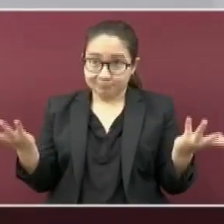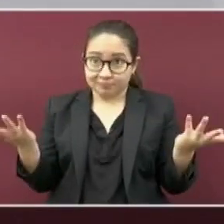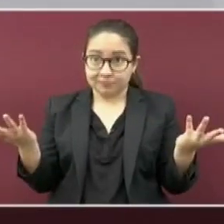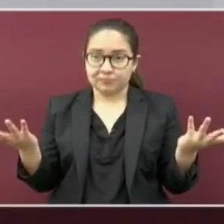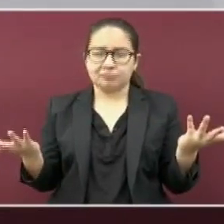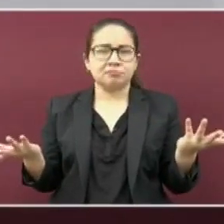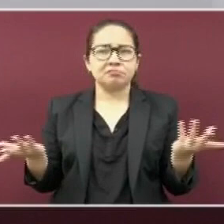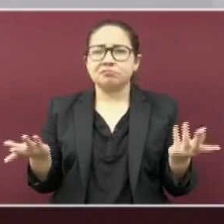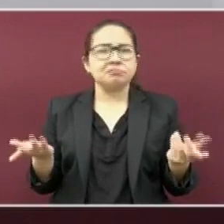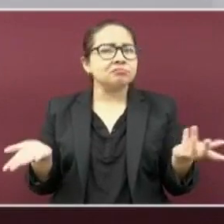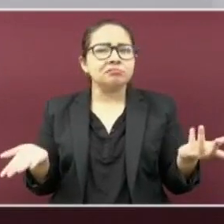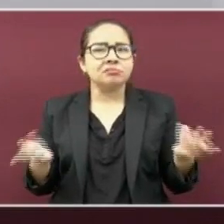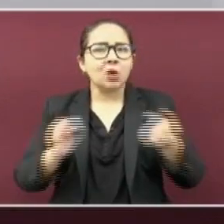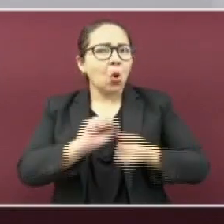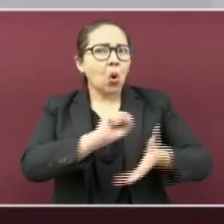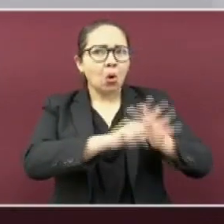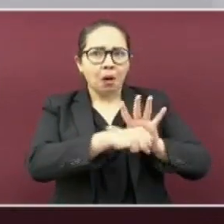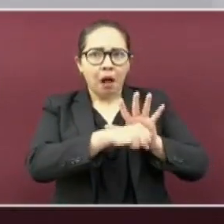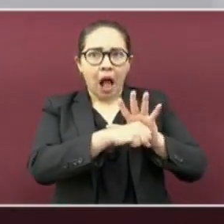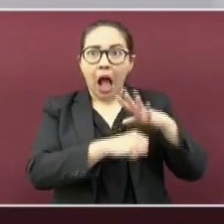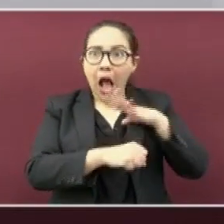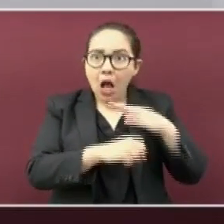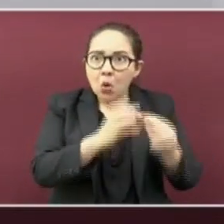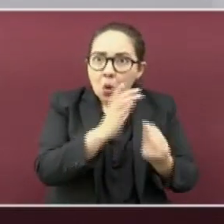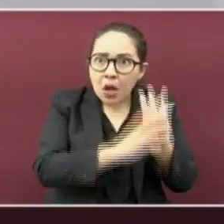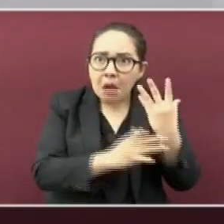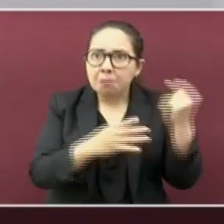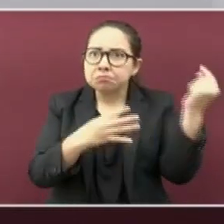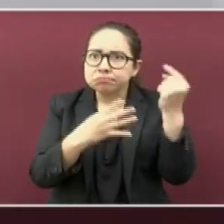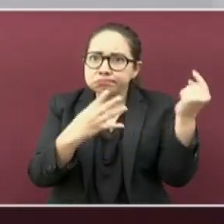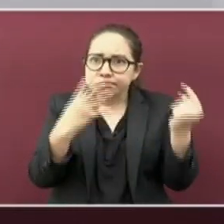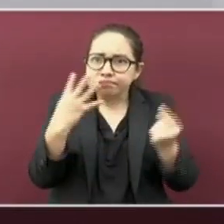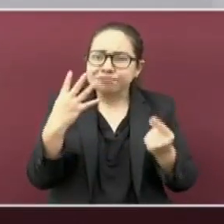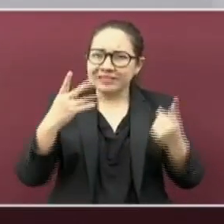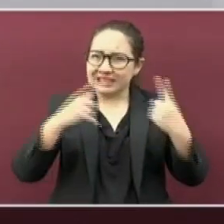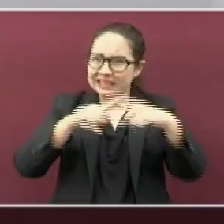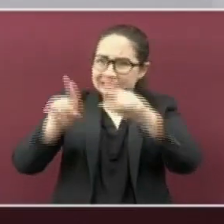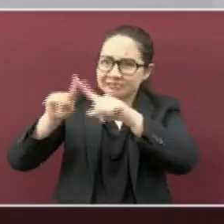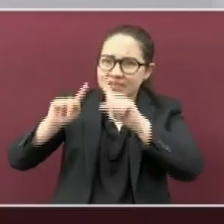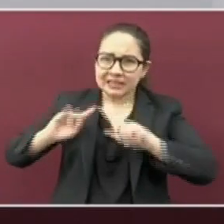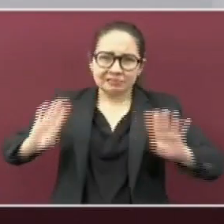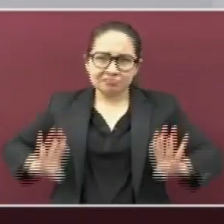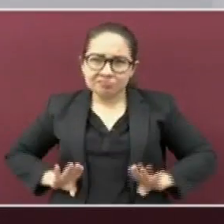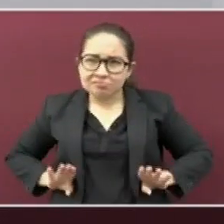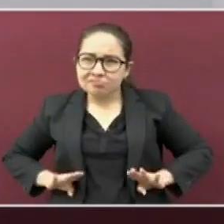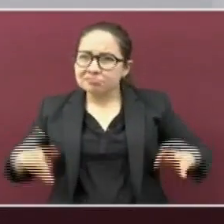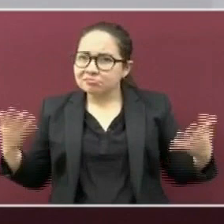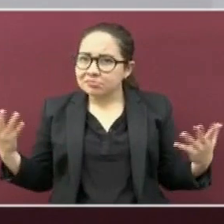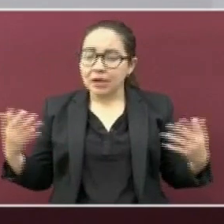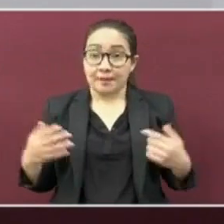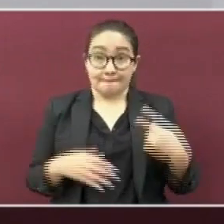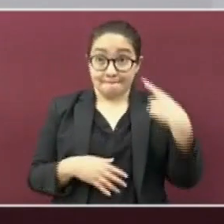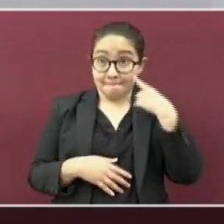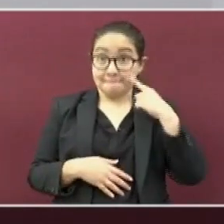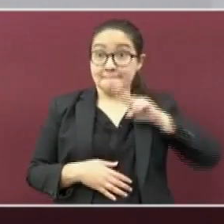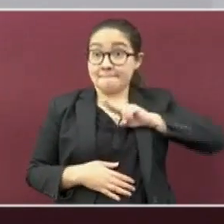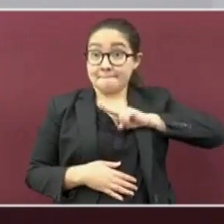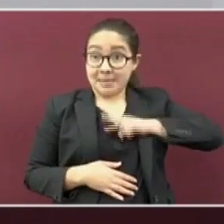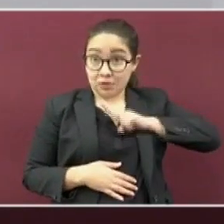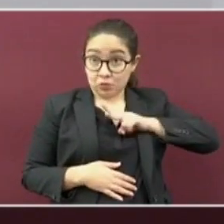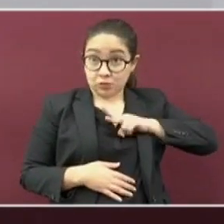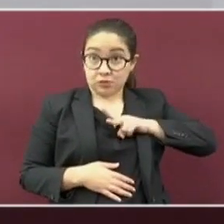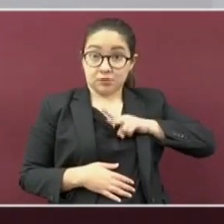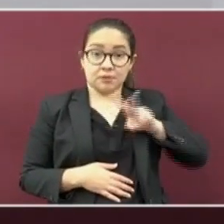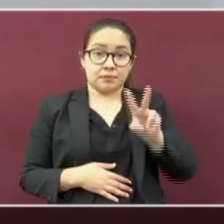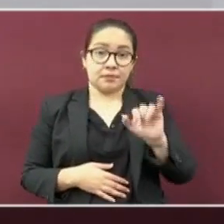¿qué sabemos de las variantes de coronavirus? Miren, ustedes les comento que todos los virus, por supuesto incluido